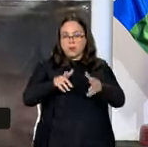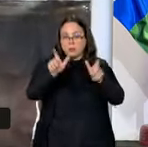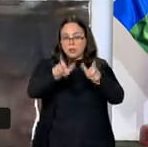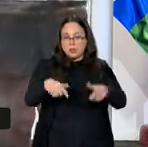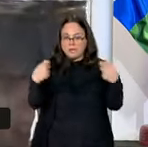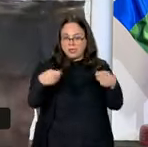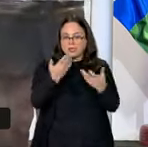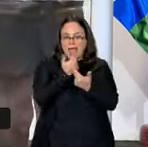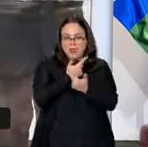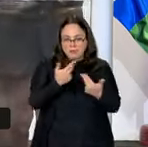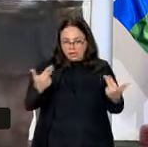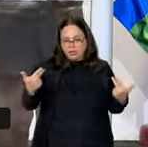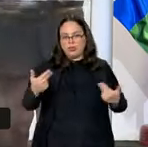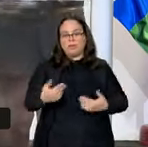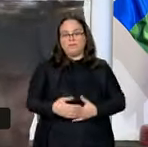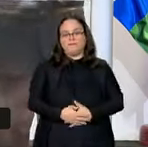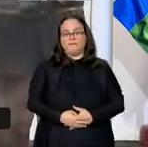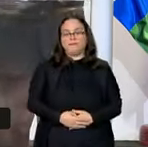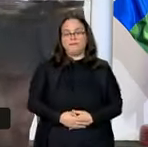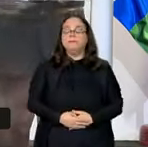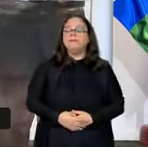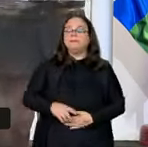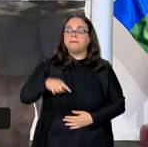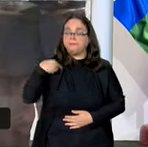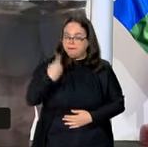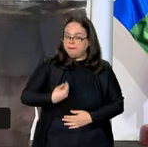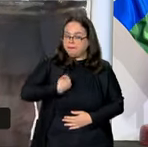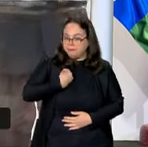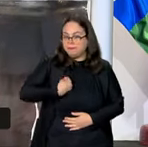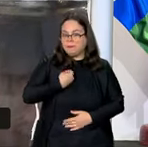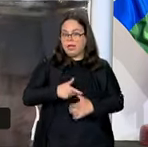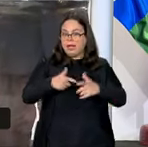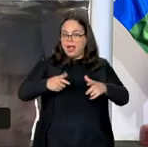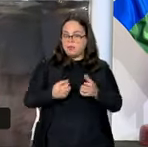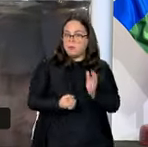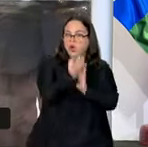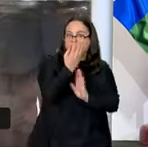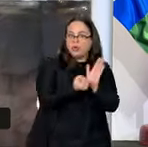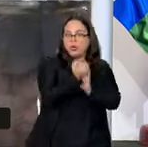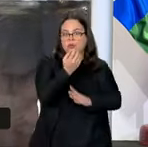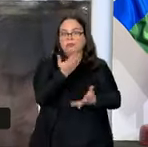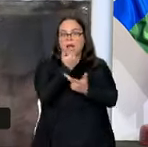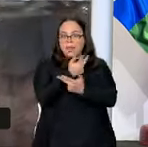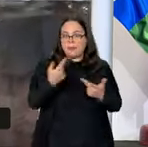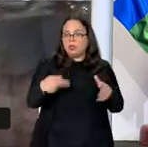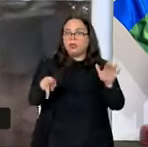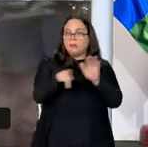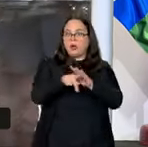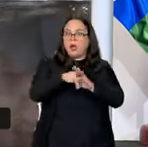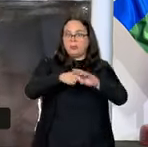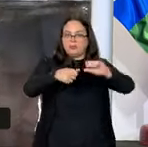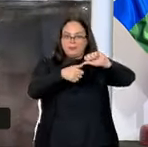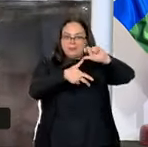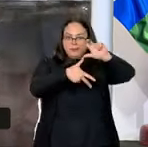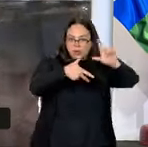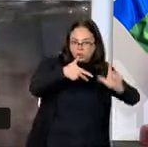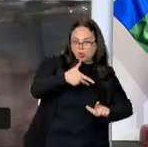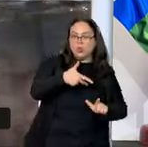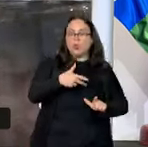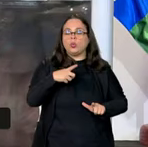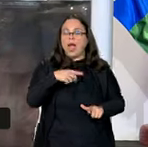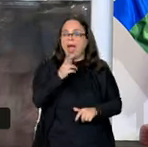necesita de alimentos, somos los grandes productores de alimentos en la región, en América del Sur. Tenemos agua dulce, tenemos